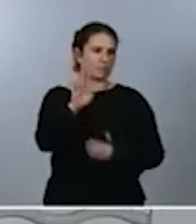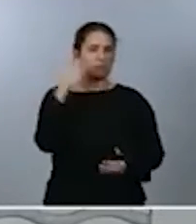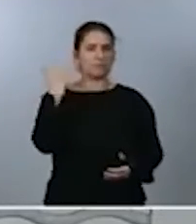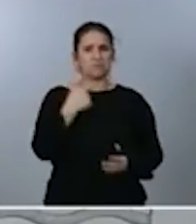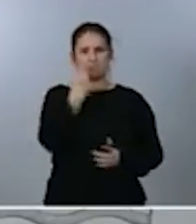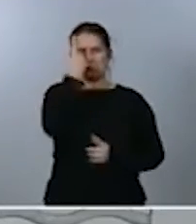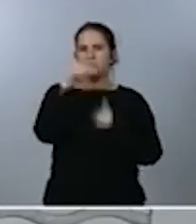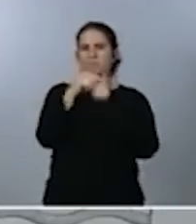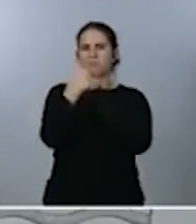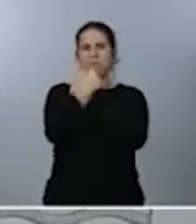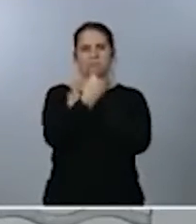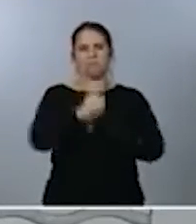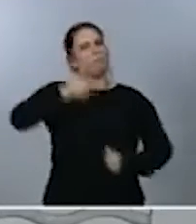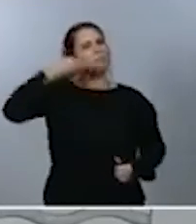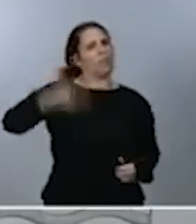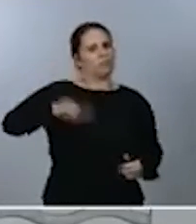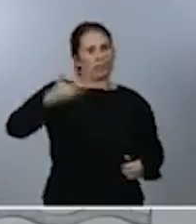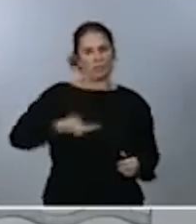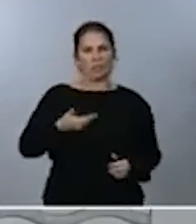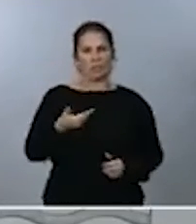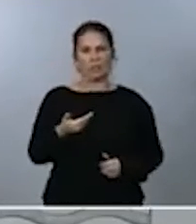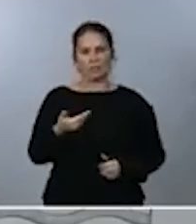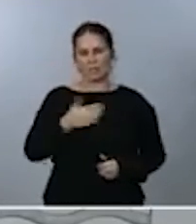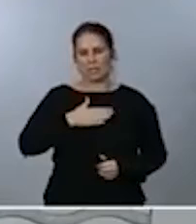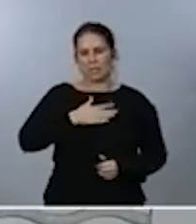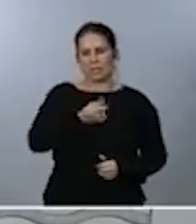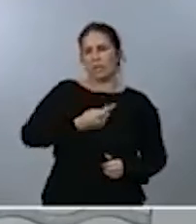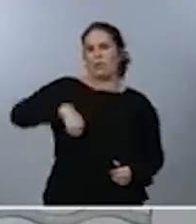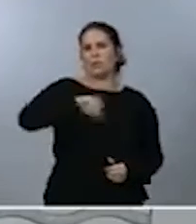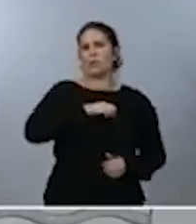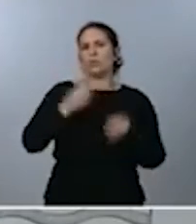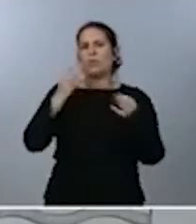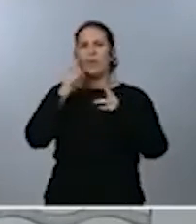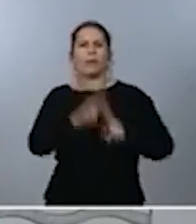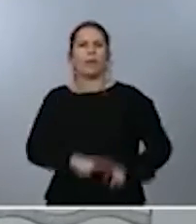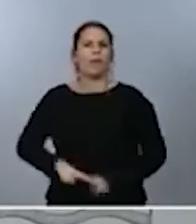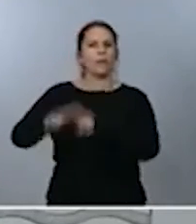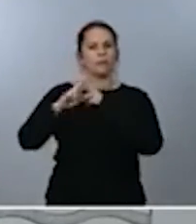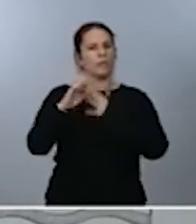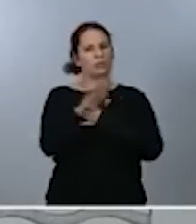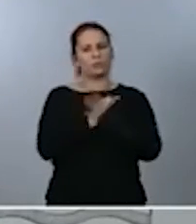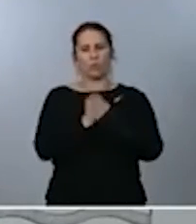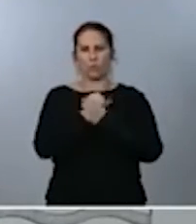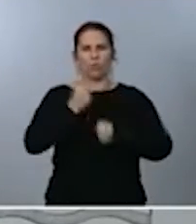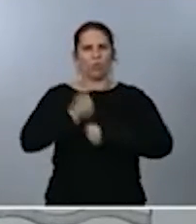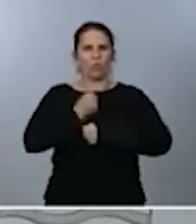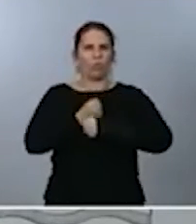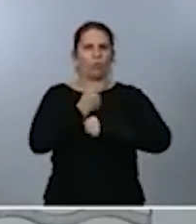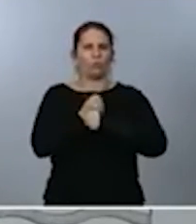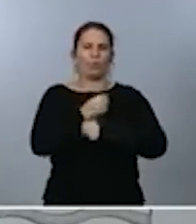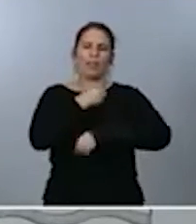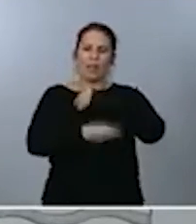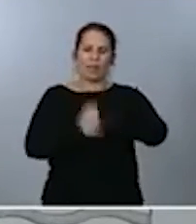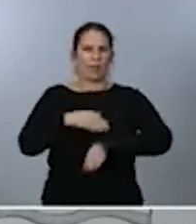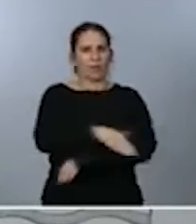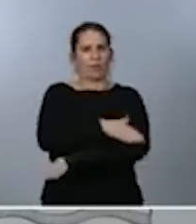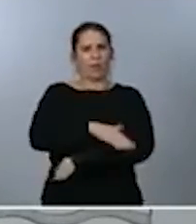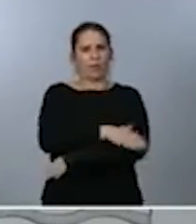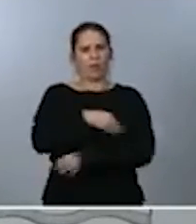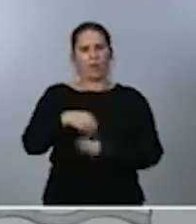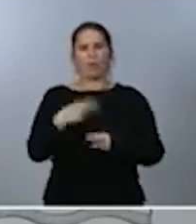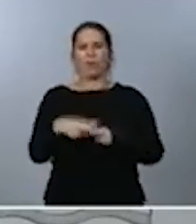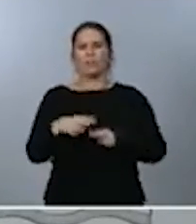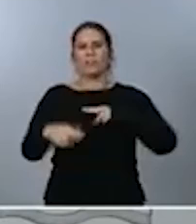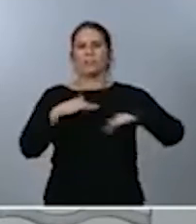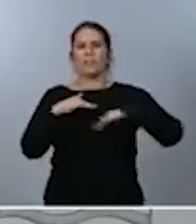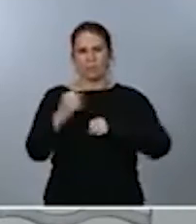más importantes sobre los que tenemos que revisar el conjunto de las actuaciones que desarrolla el Gobierno en políticas activas de empleo, de la